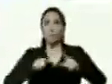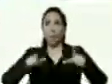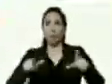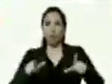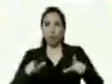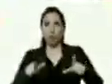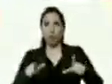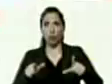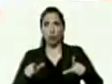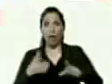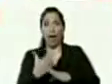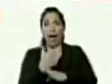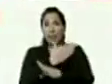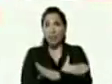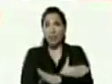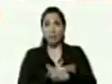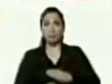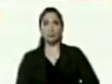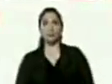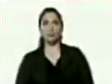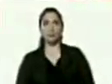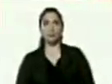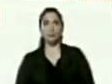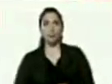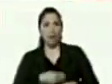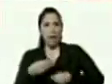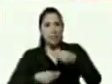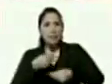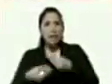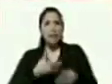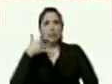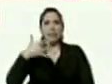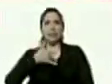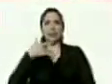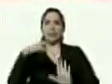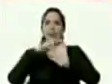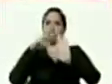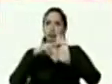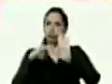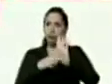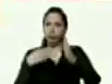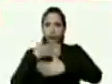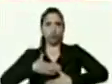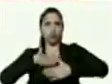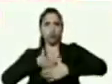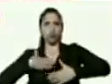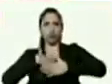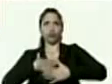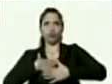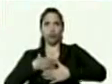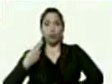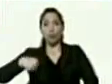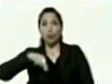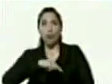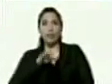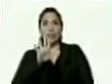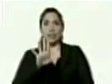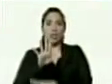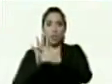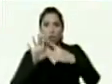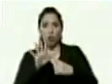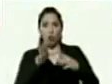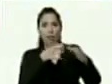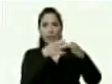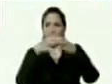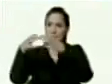sin antes hacerles sentir el nivel de agradecimiento que tiene nuestras cinco etapas presidente del